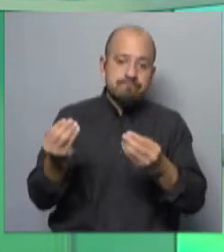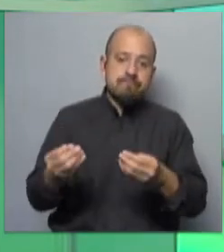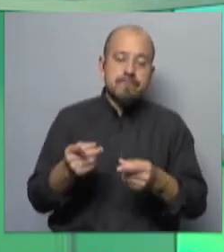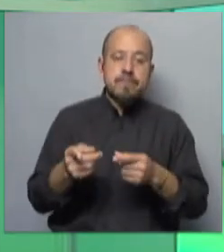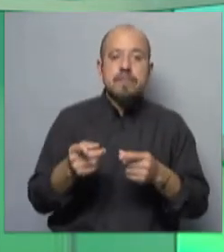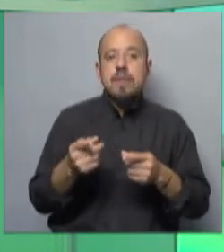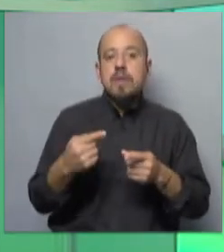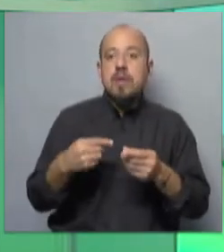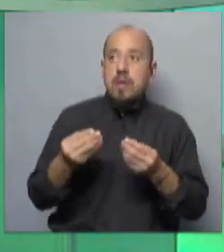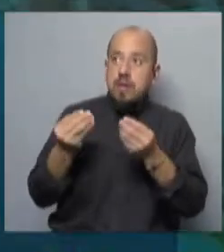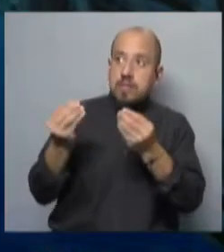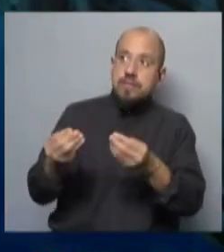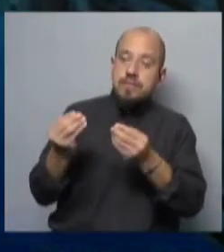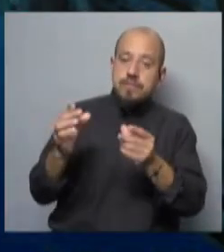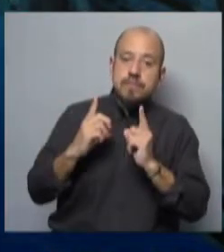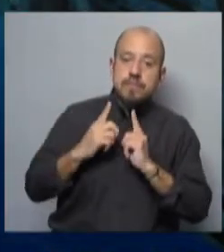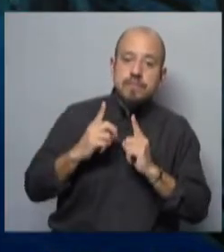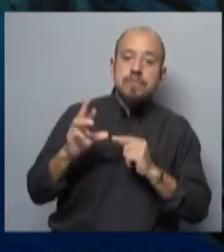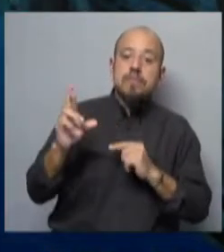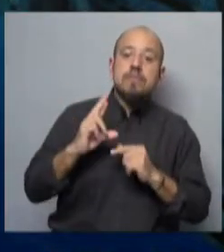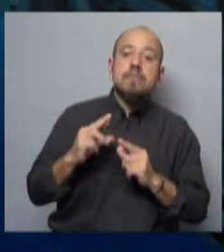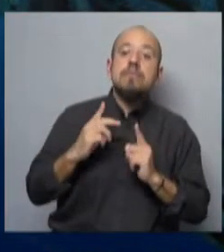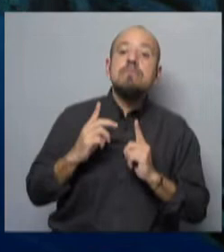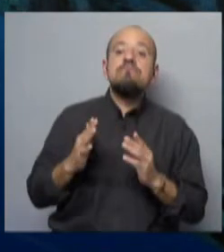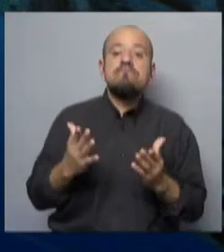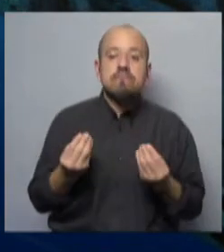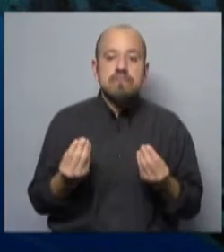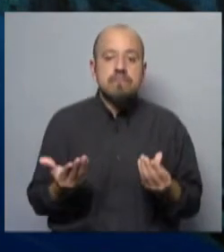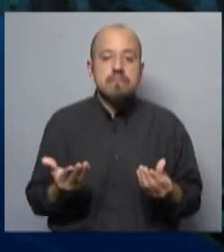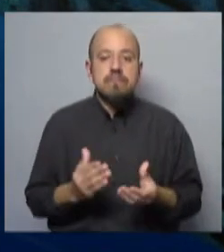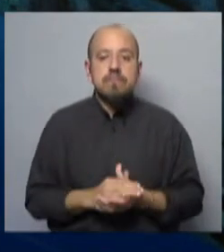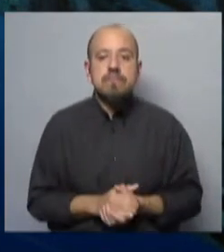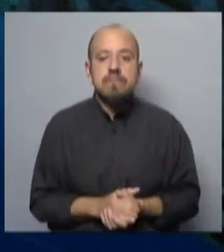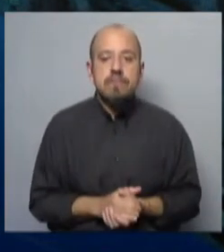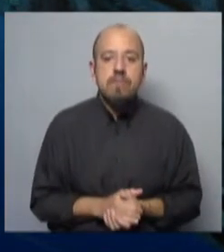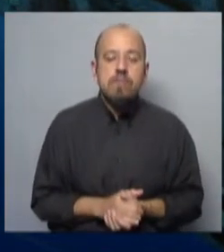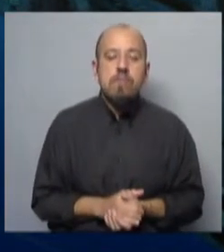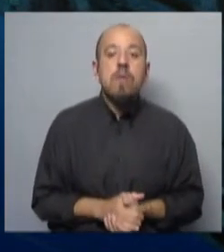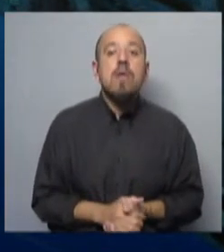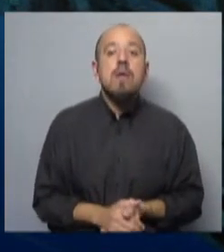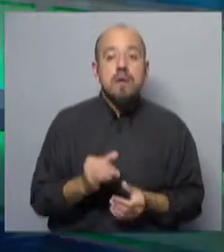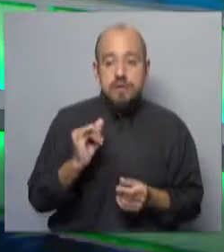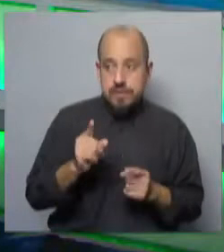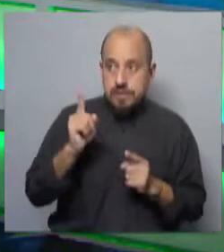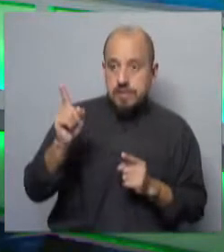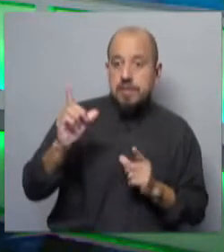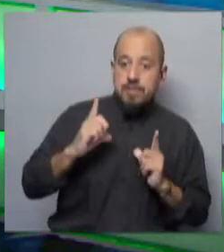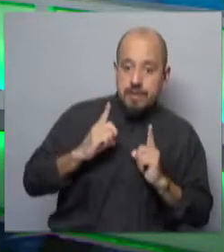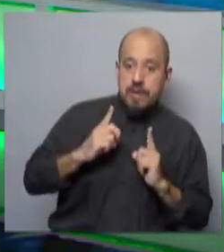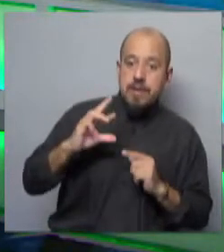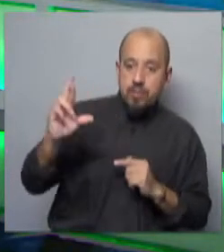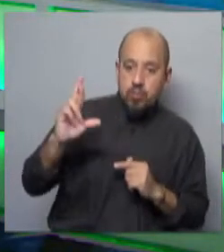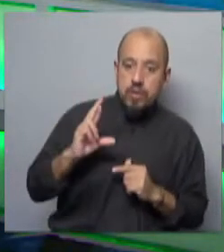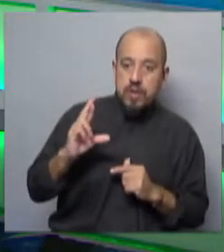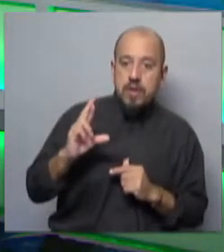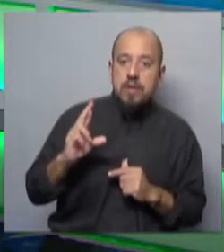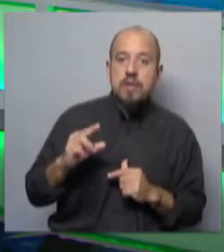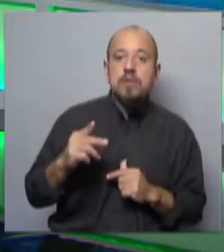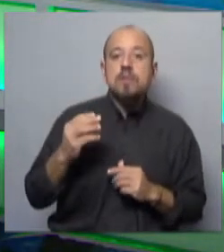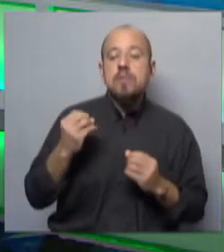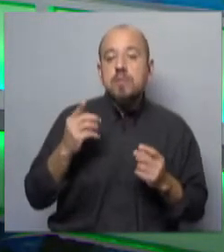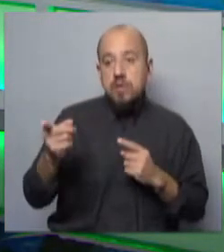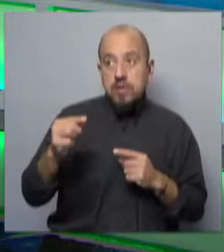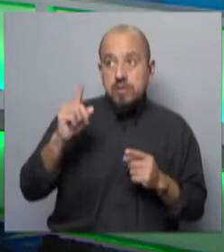diversos actores y a través de diferentes vías. ¿Qué puede esperarse en ese sentido? Bueno, sí. La pelota está ahí por dos razones. La primera es porque es quien tiene